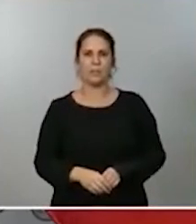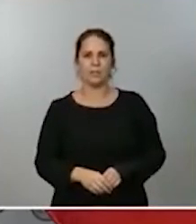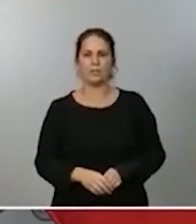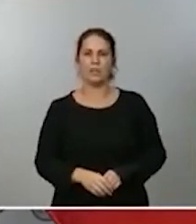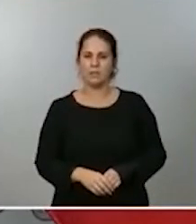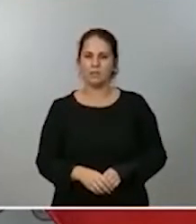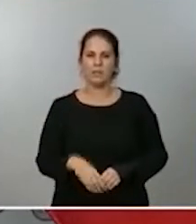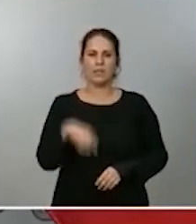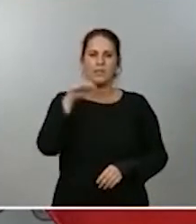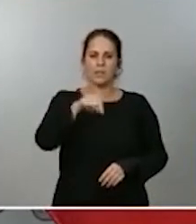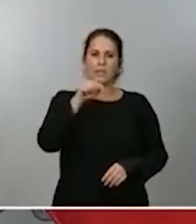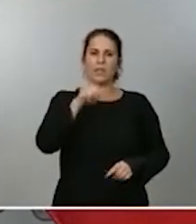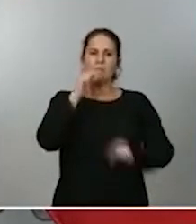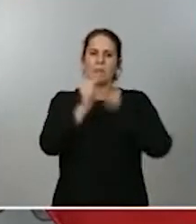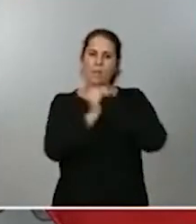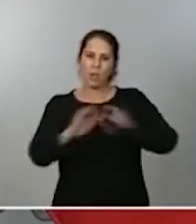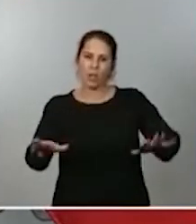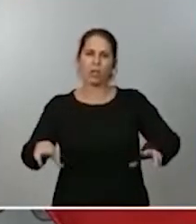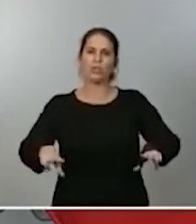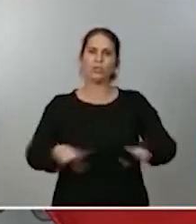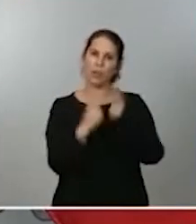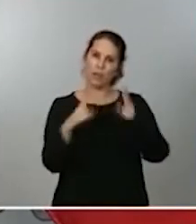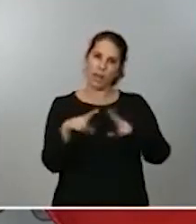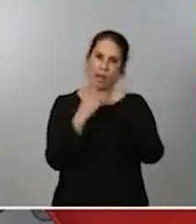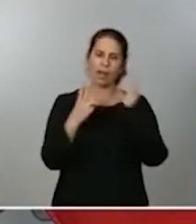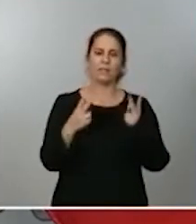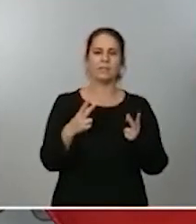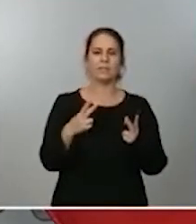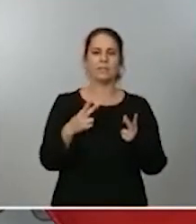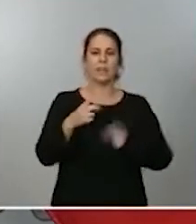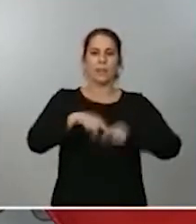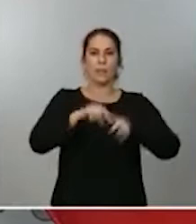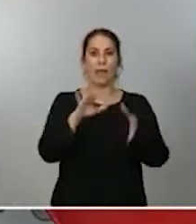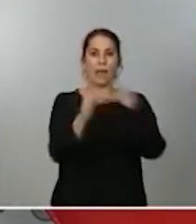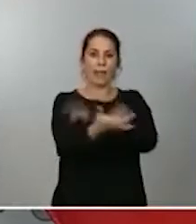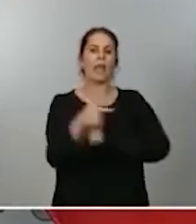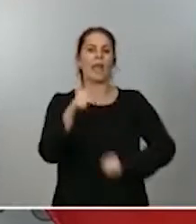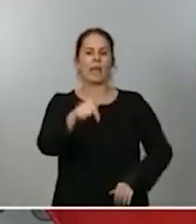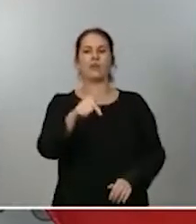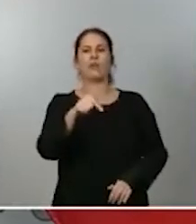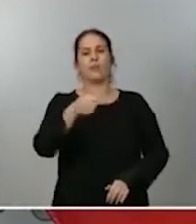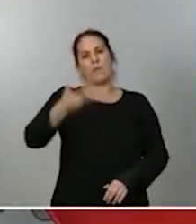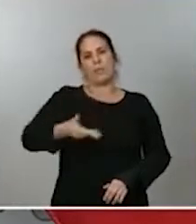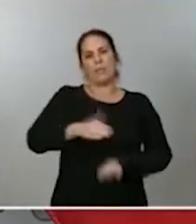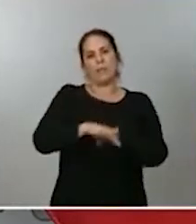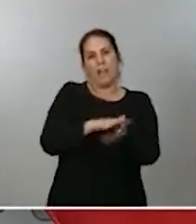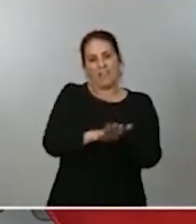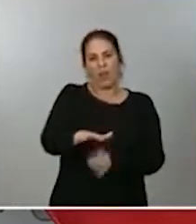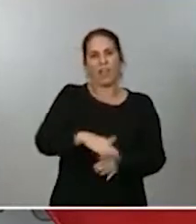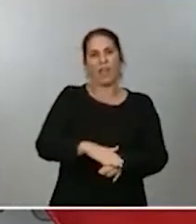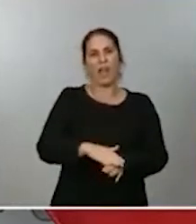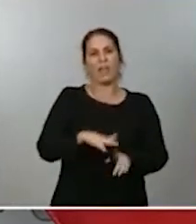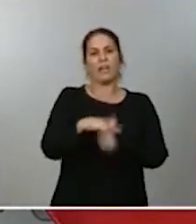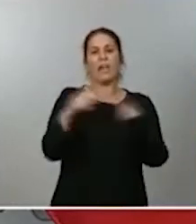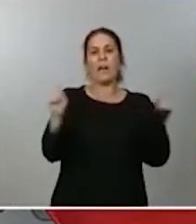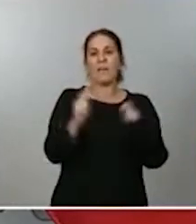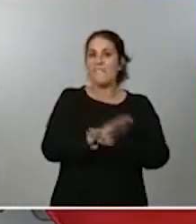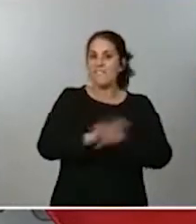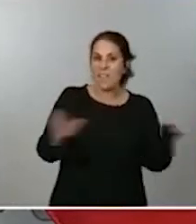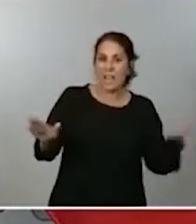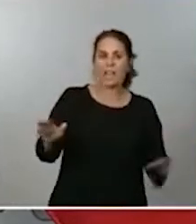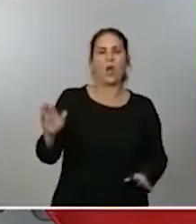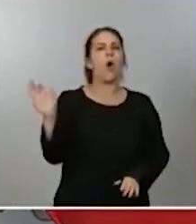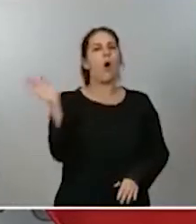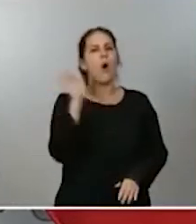epidemiológicos y sociales será lo que determinará si se levanta este estado de alarma o se mantiene, como está previsto en la